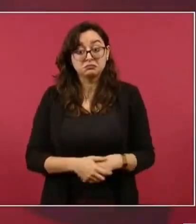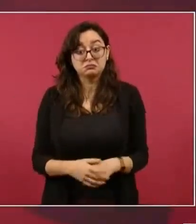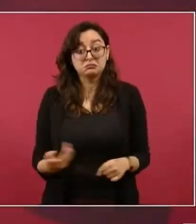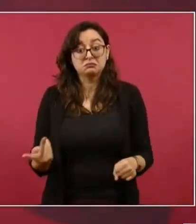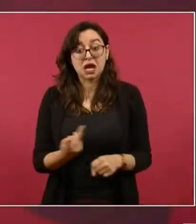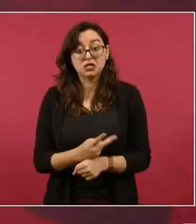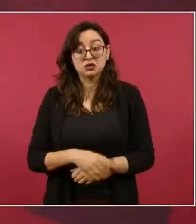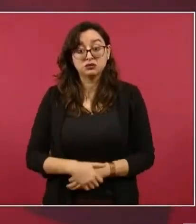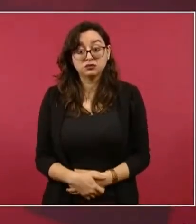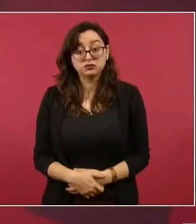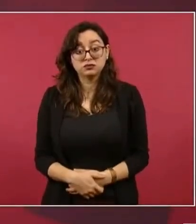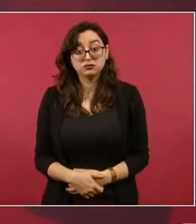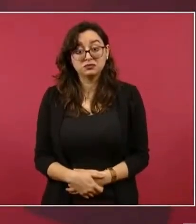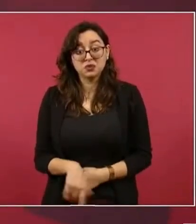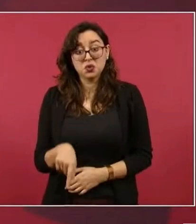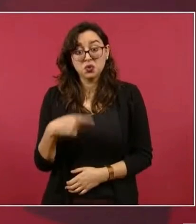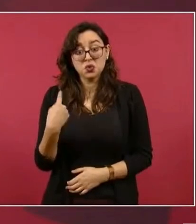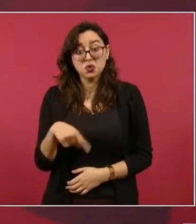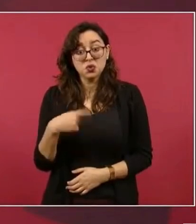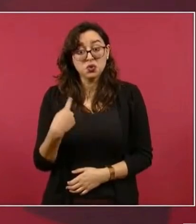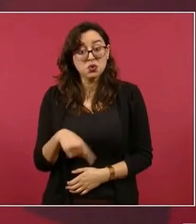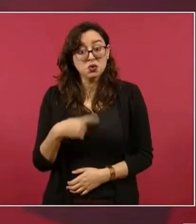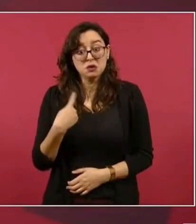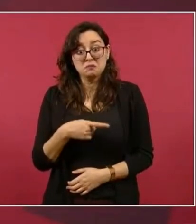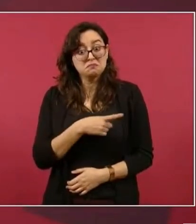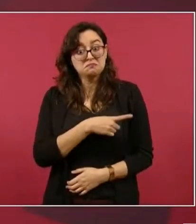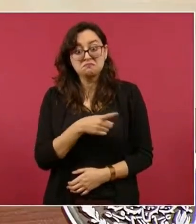empiezan a vender